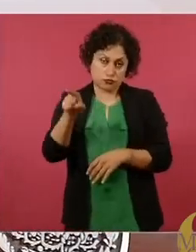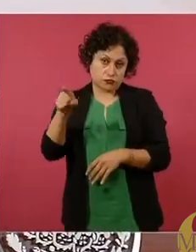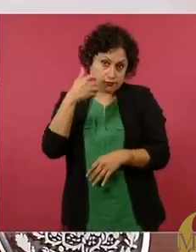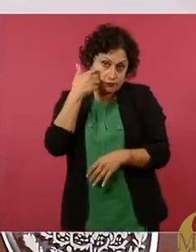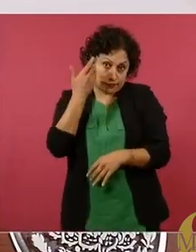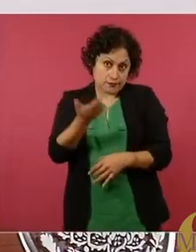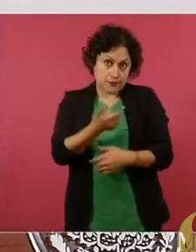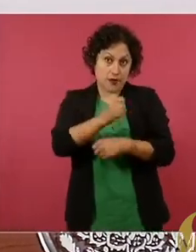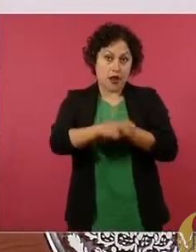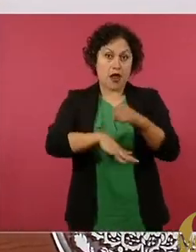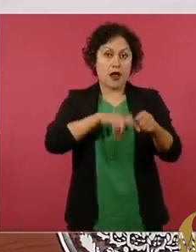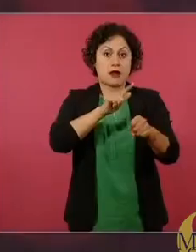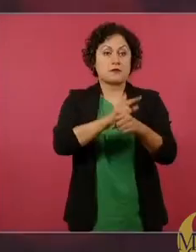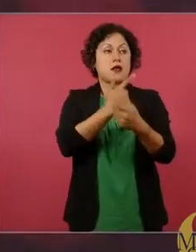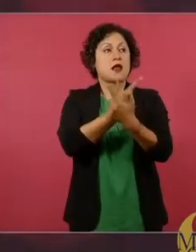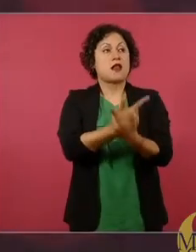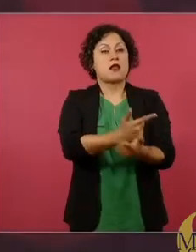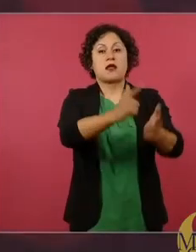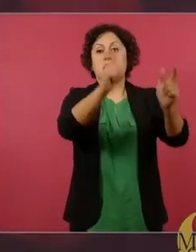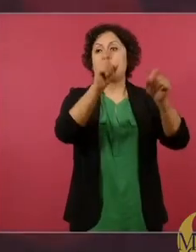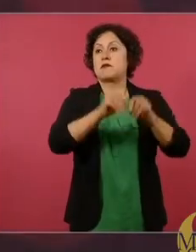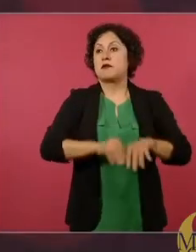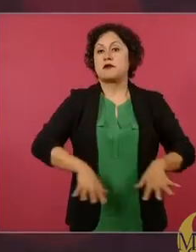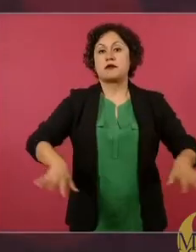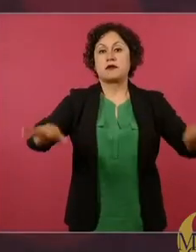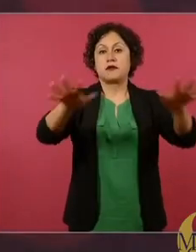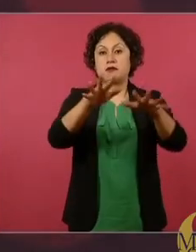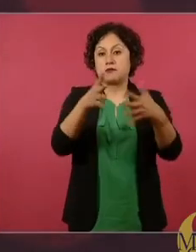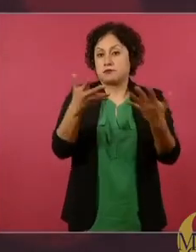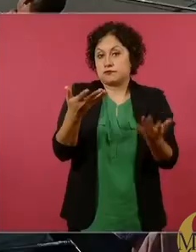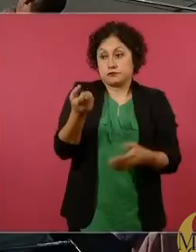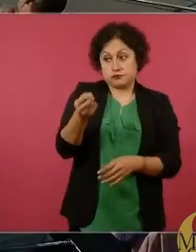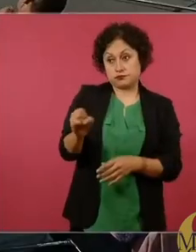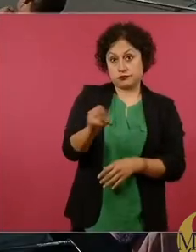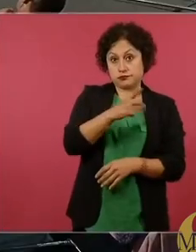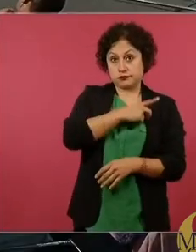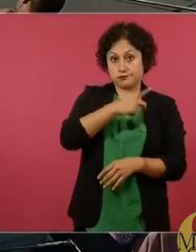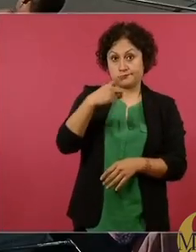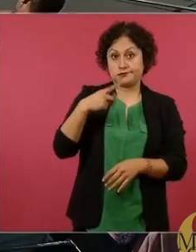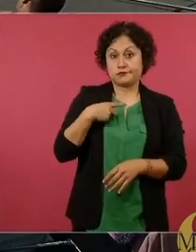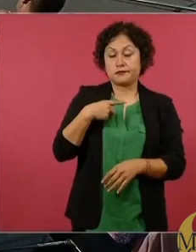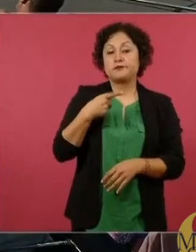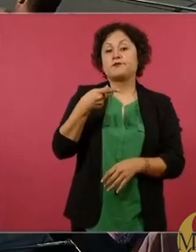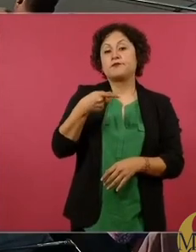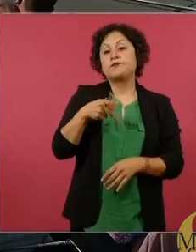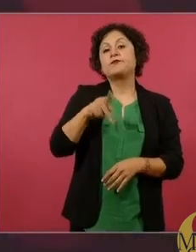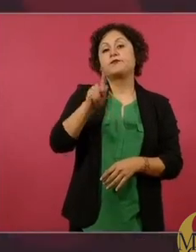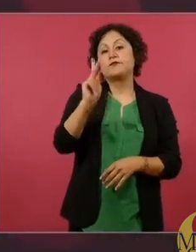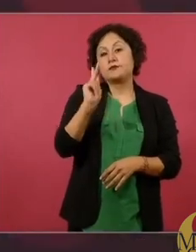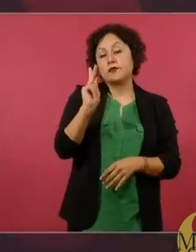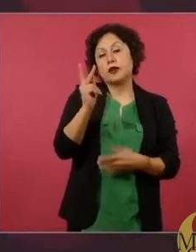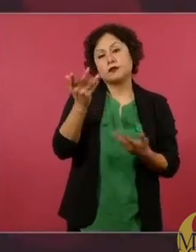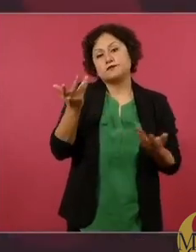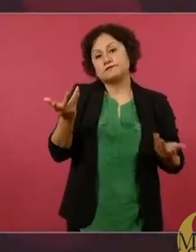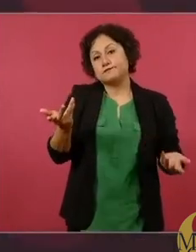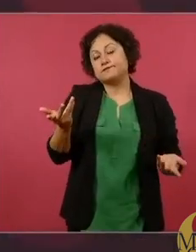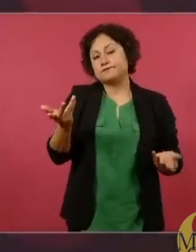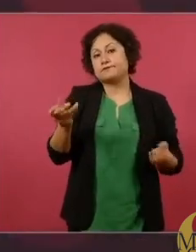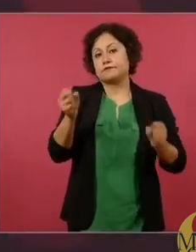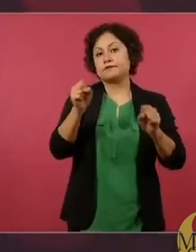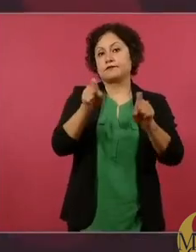como debe de ser, pero también es un atractivo para